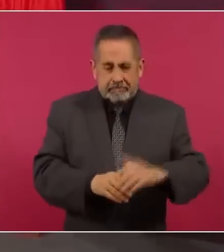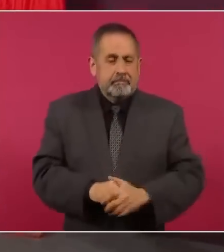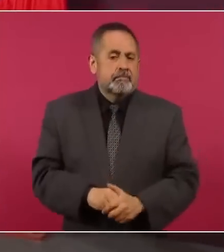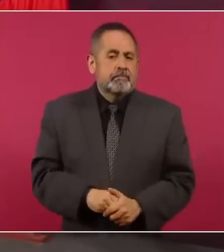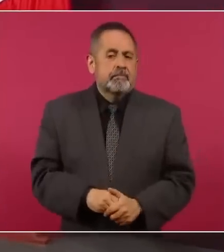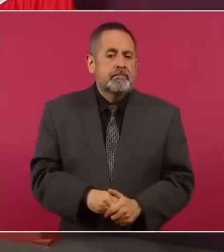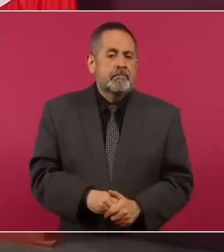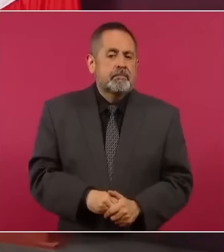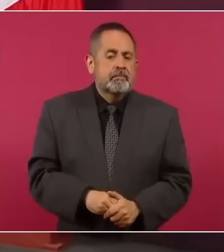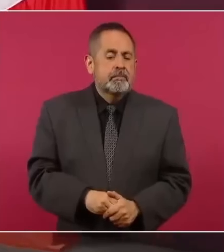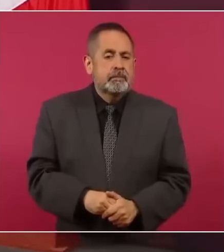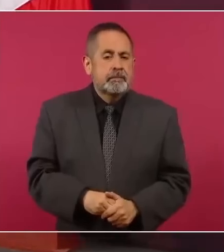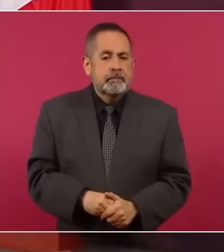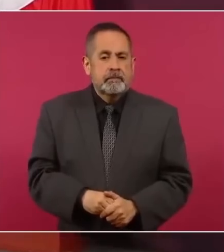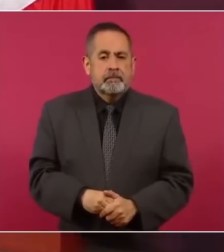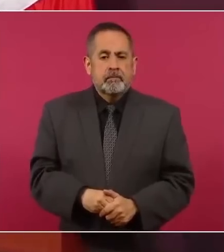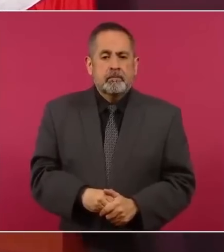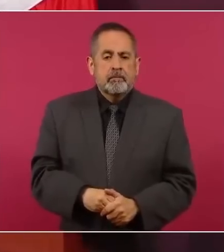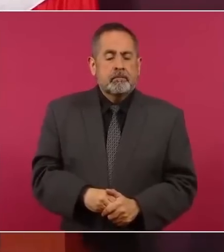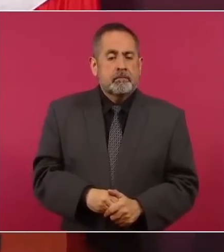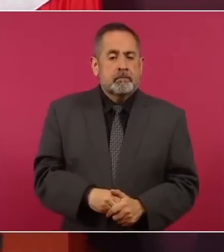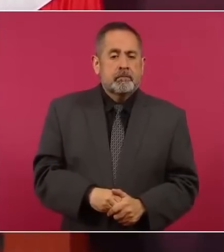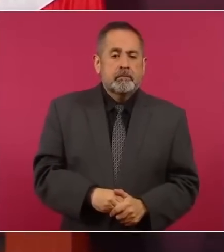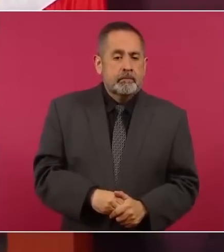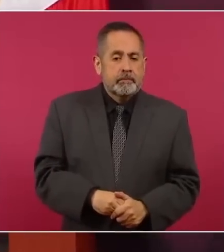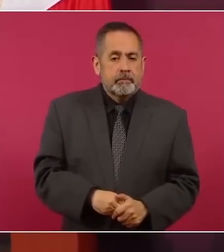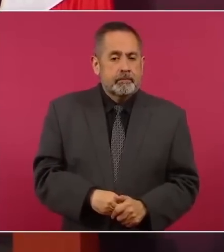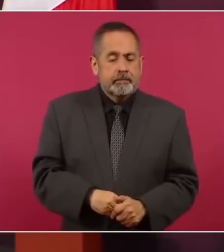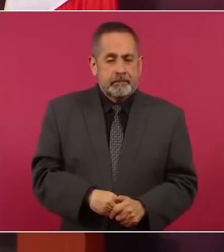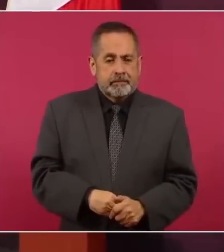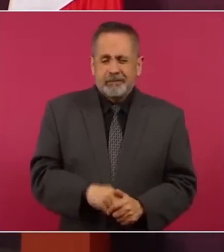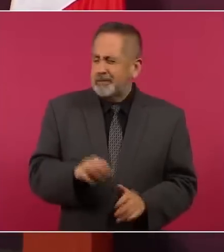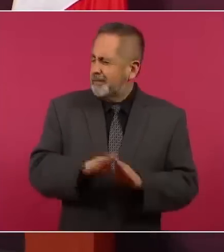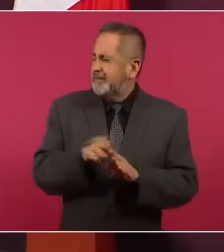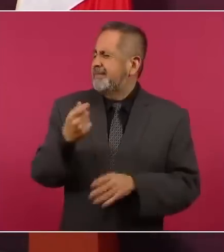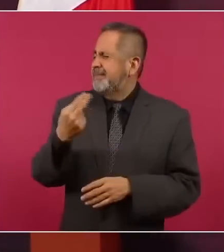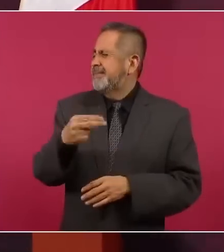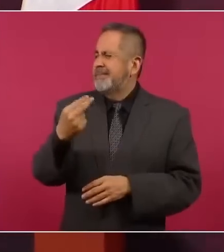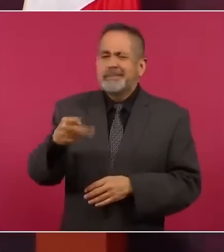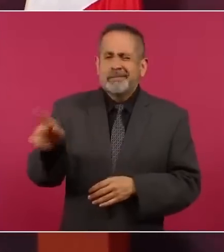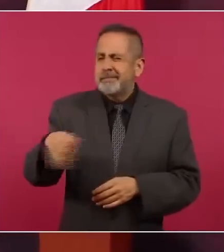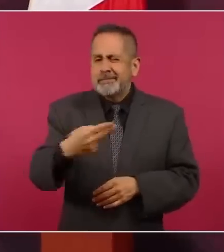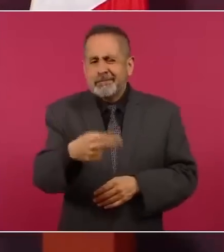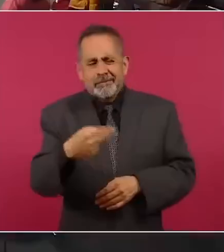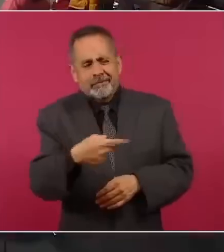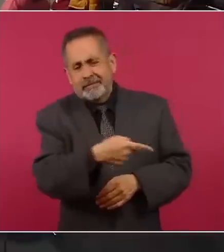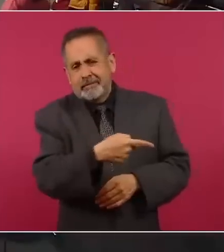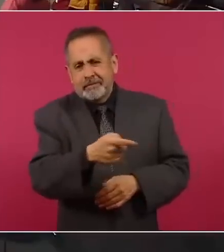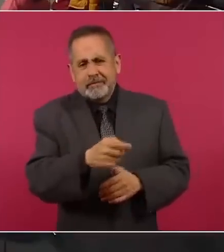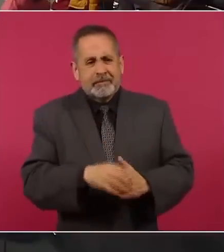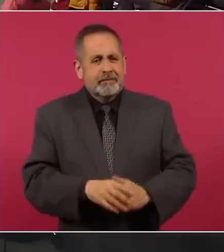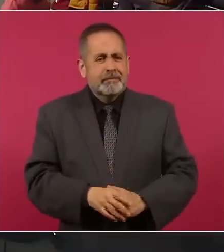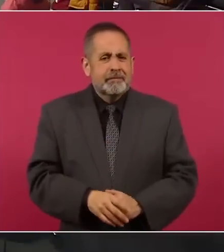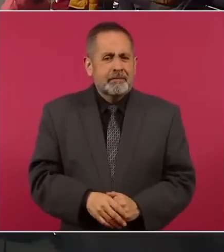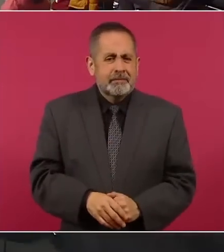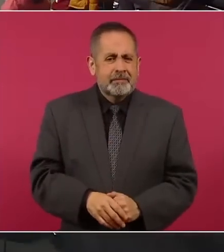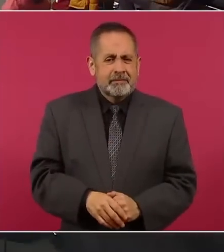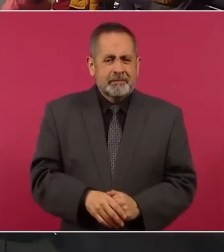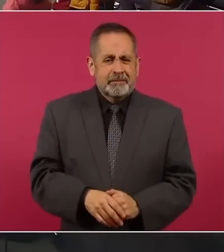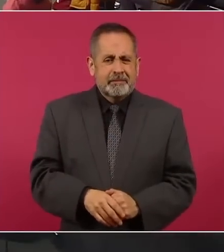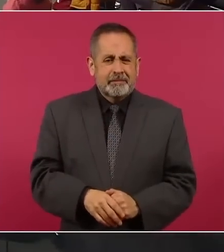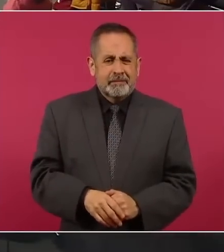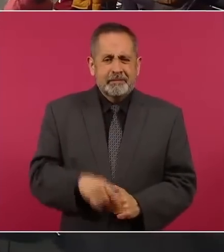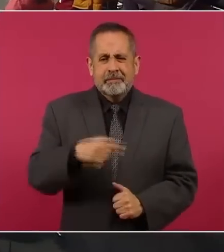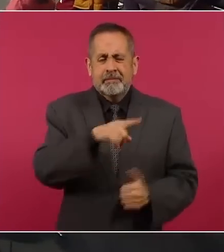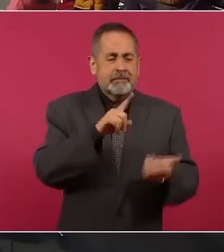¿cómo les llaman?, sí, pero